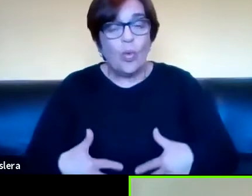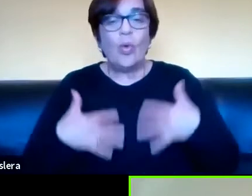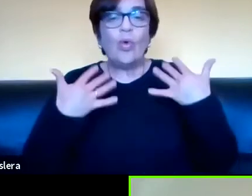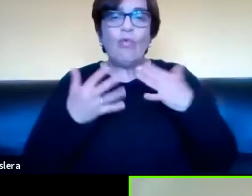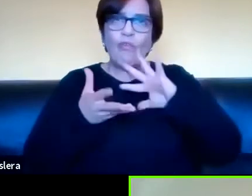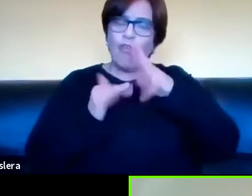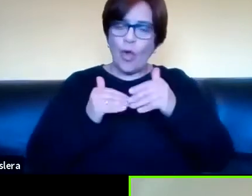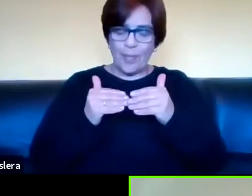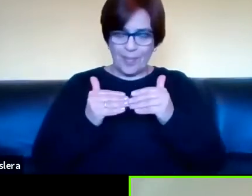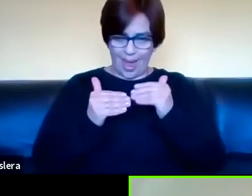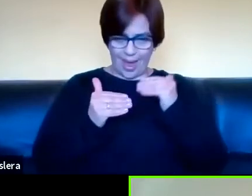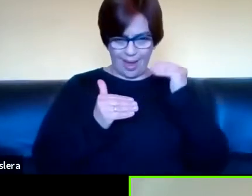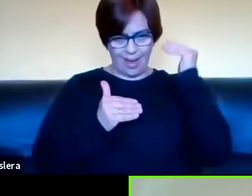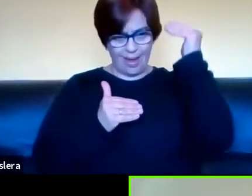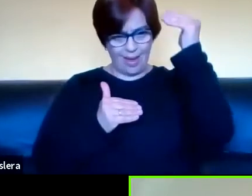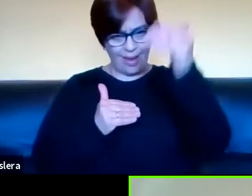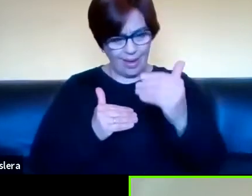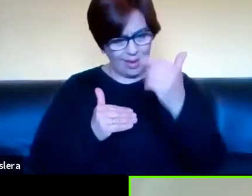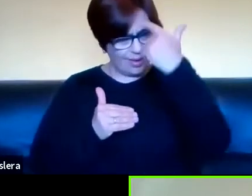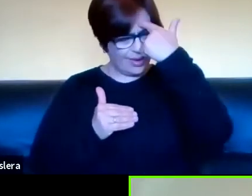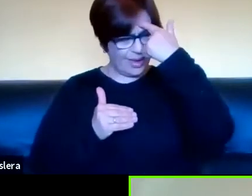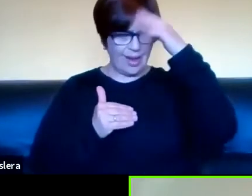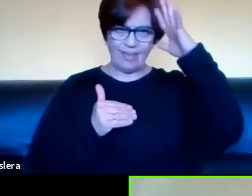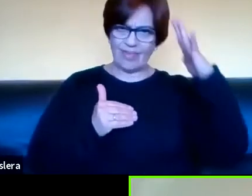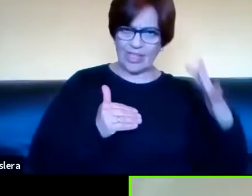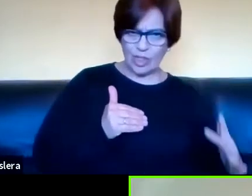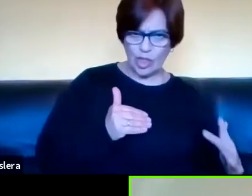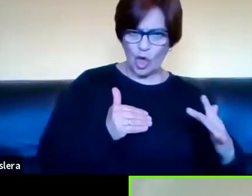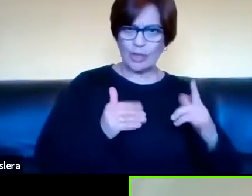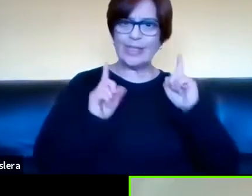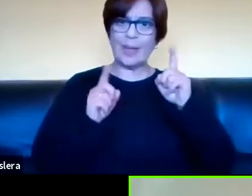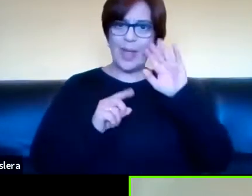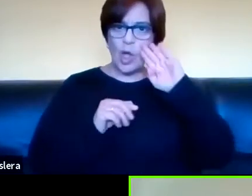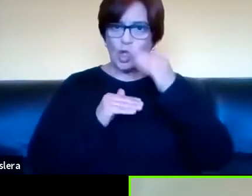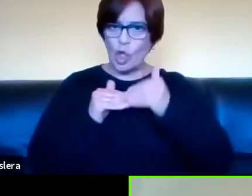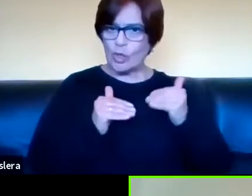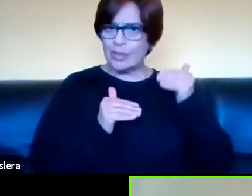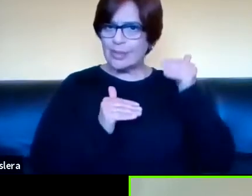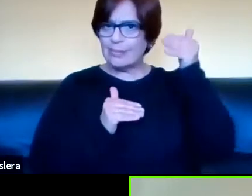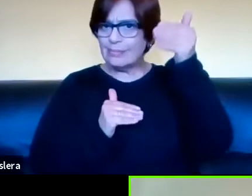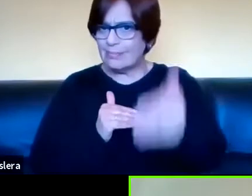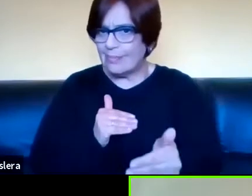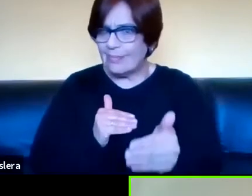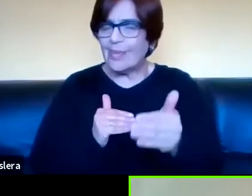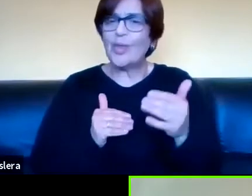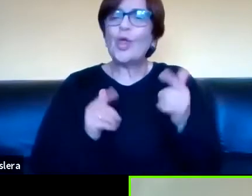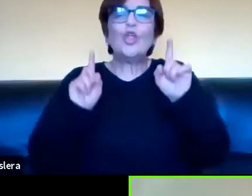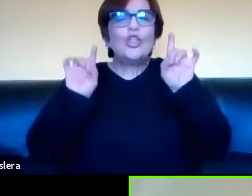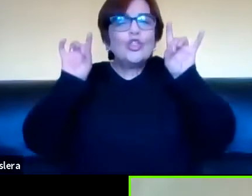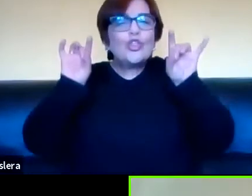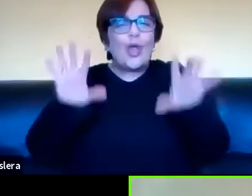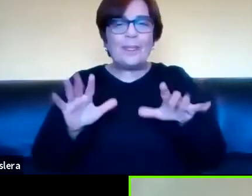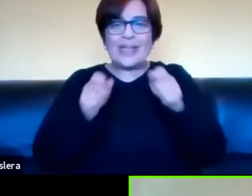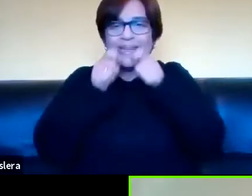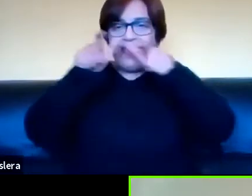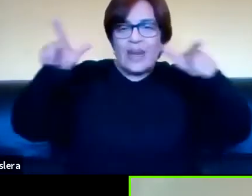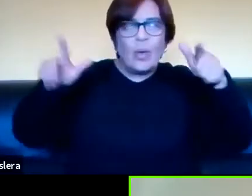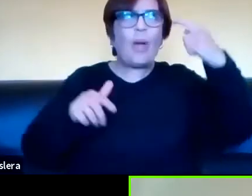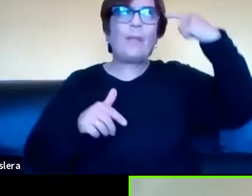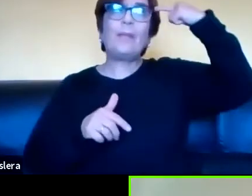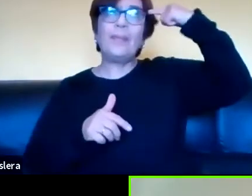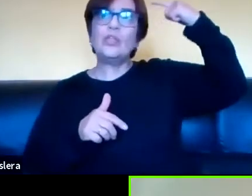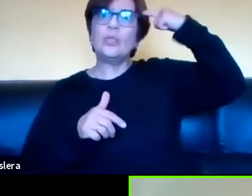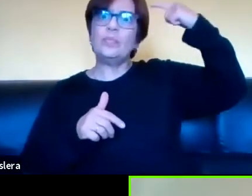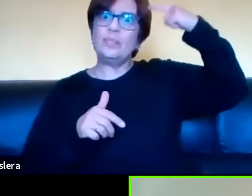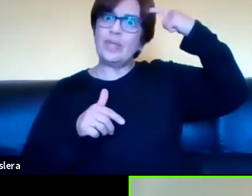metalingüísticos y metacognitivos, ¿qué quiere decir con esto? Es que solo puedo reflexionar sobre el lenguaje cuando tengo